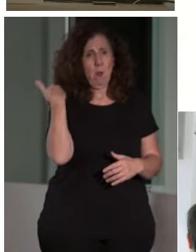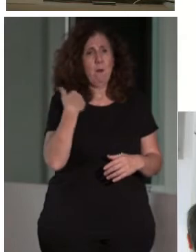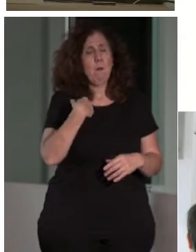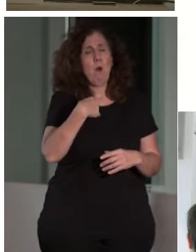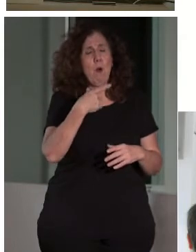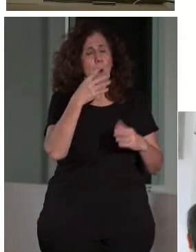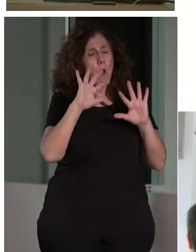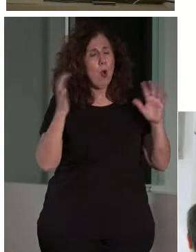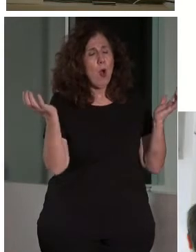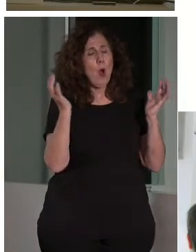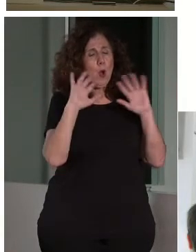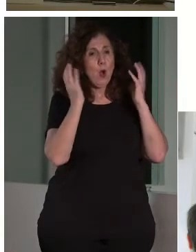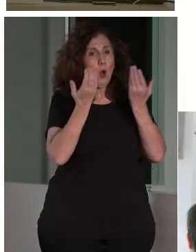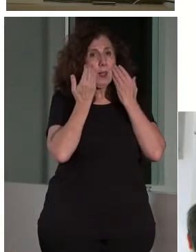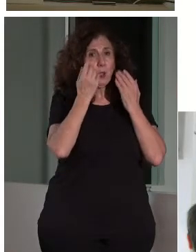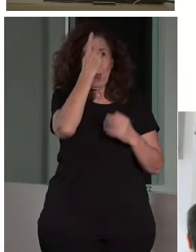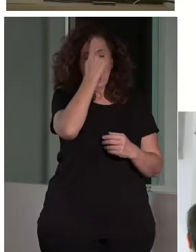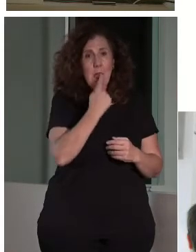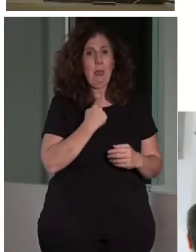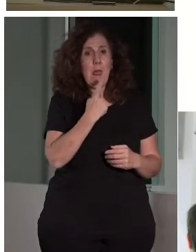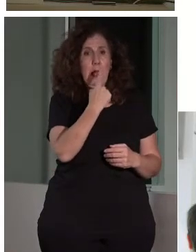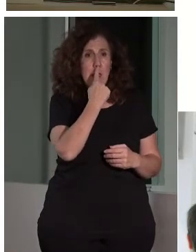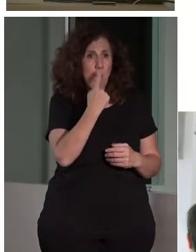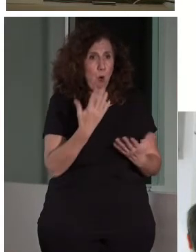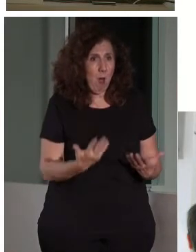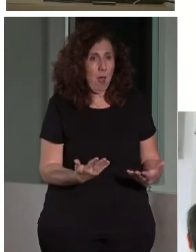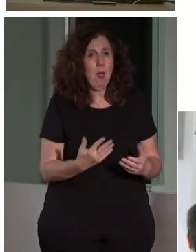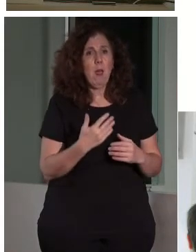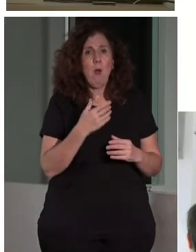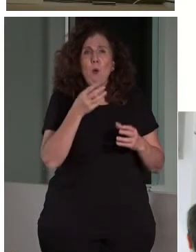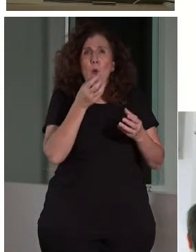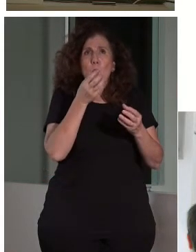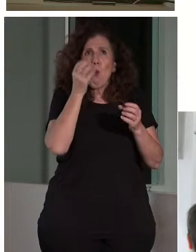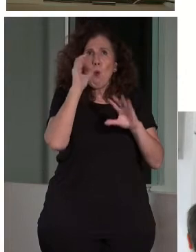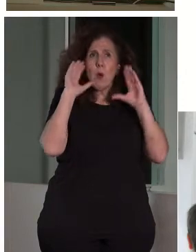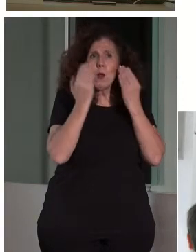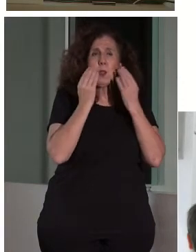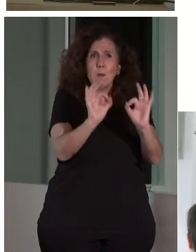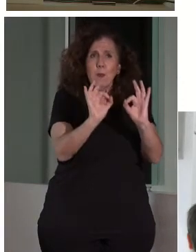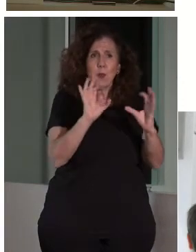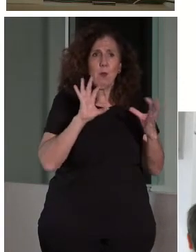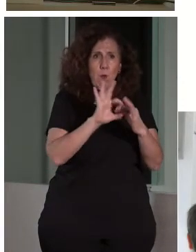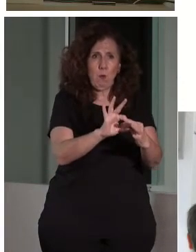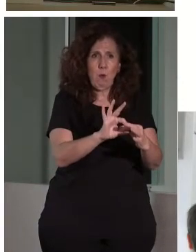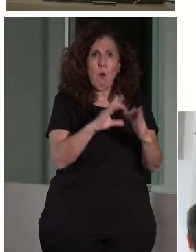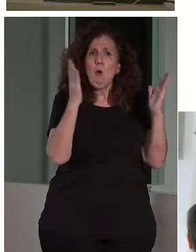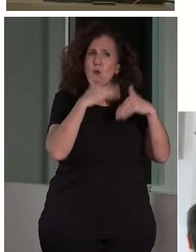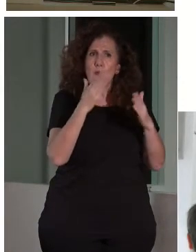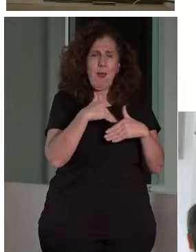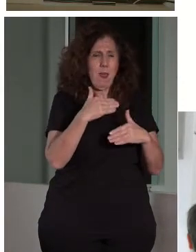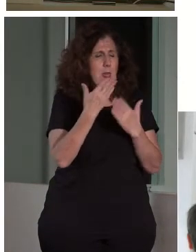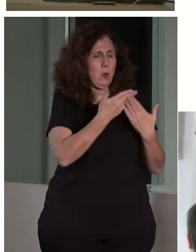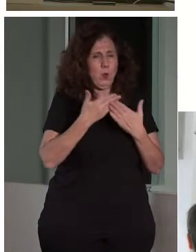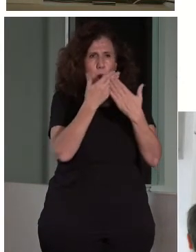de Accesibilidad en Lisboa, que era sobre este tema, sobre formación. No está muy extendida en estudios superiores sobre gestión de patrimonio,